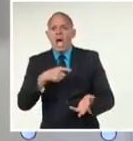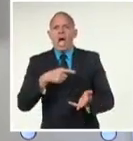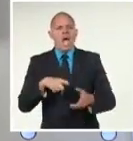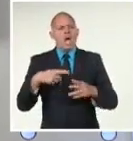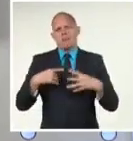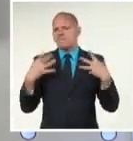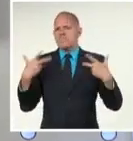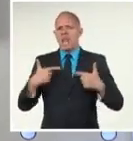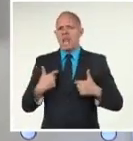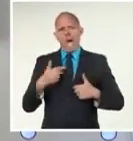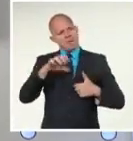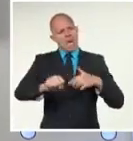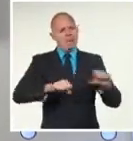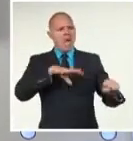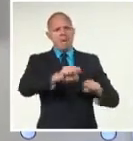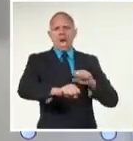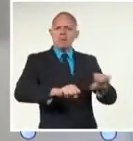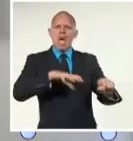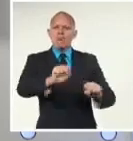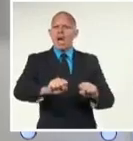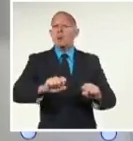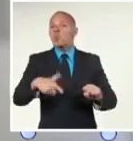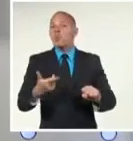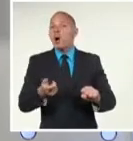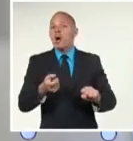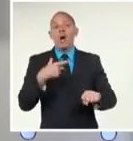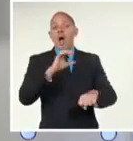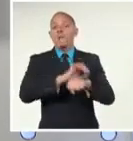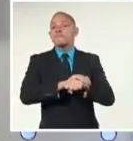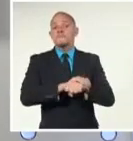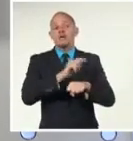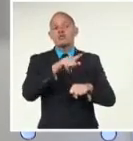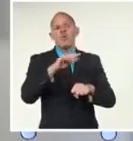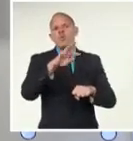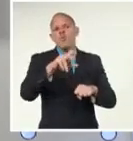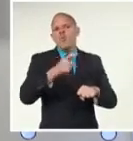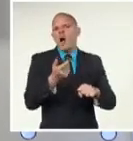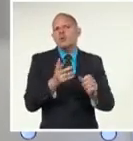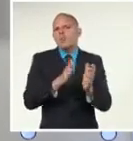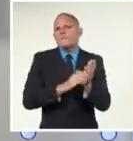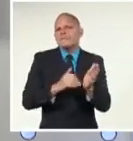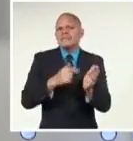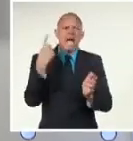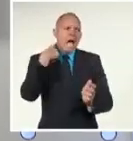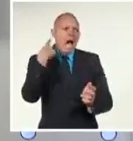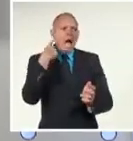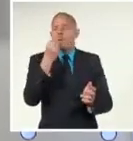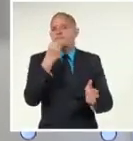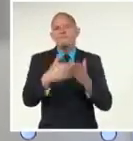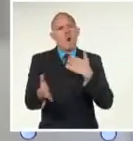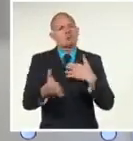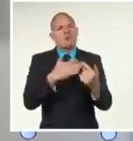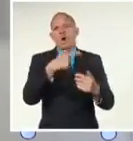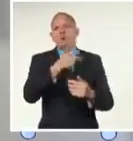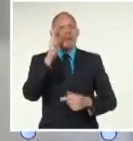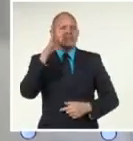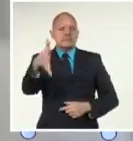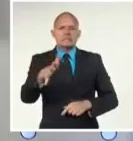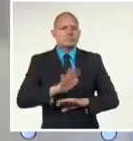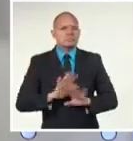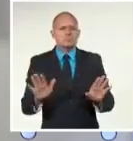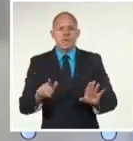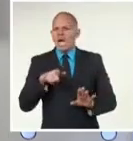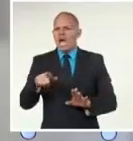administrativa, que permite mantener preso de manera indefinida a cualquier palestino, sin cargos ni juicio. Y lo hace contra